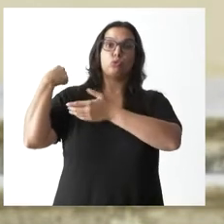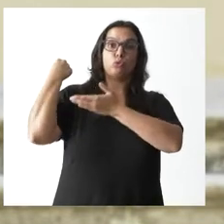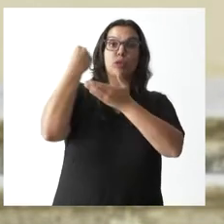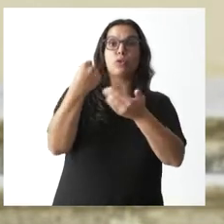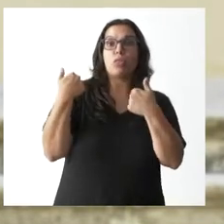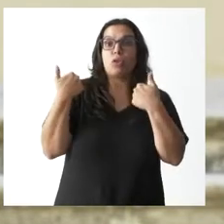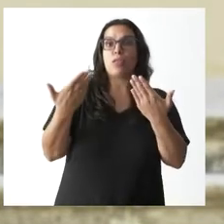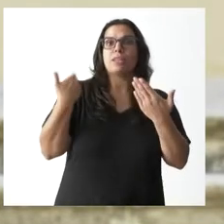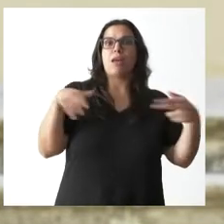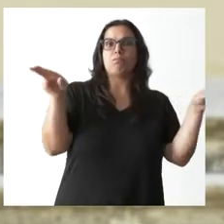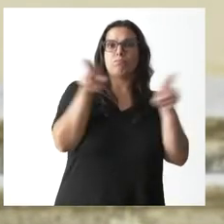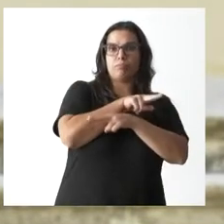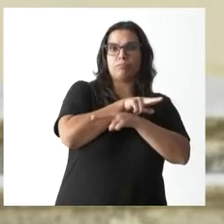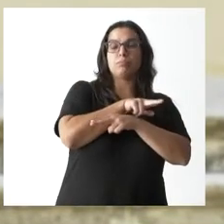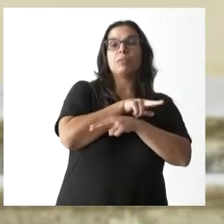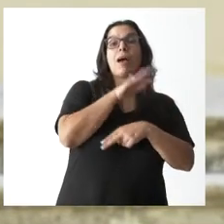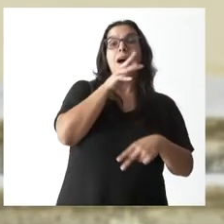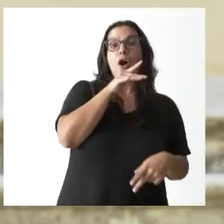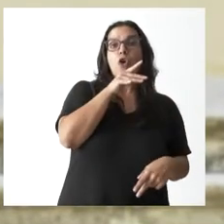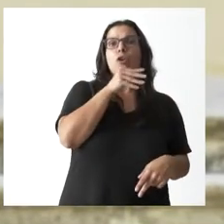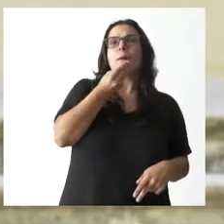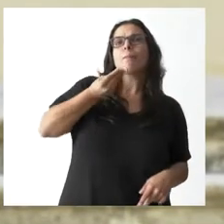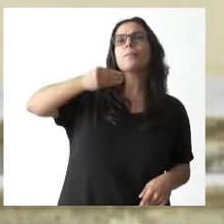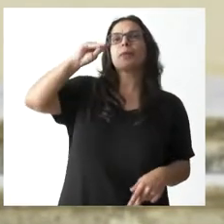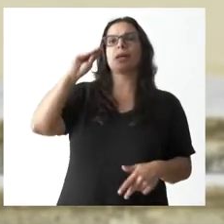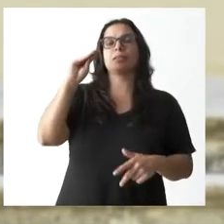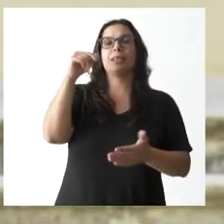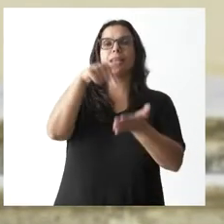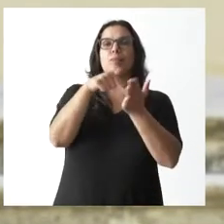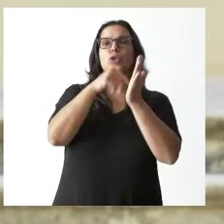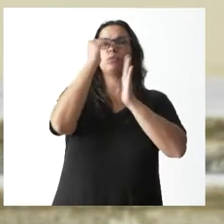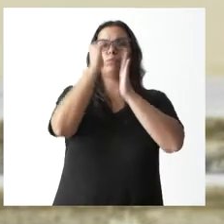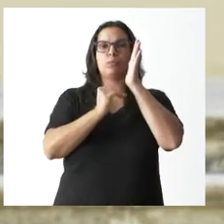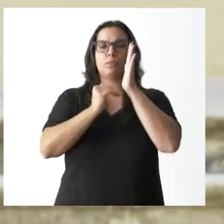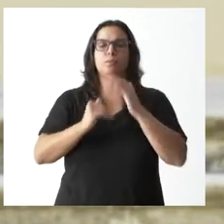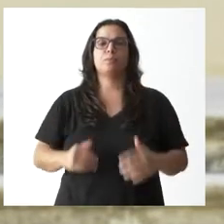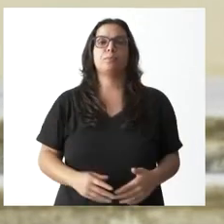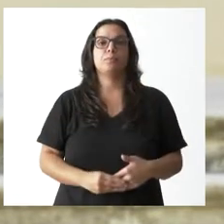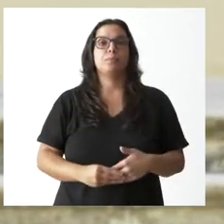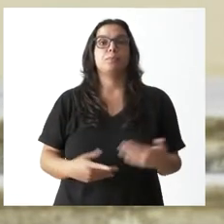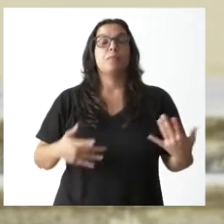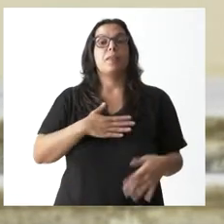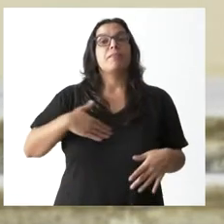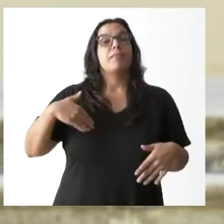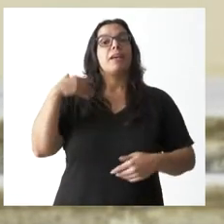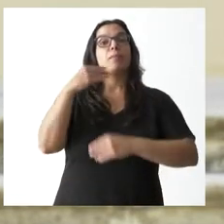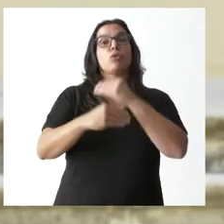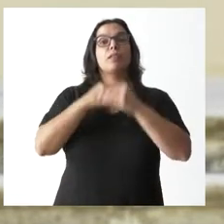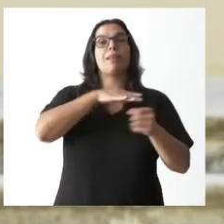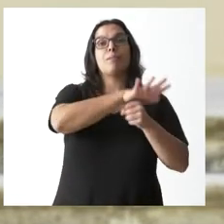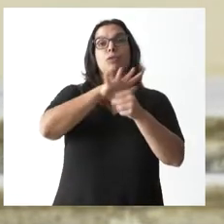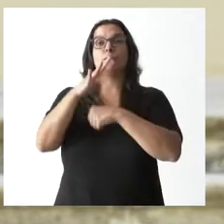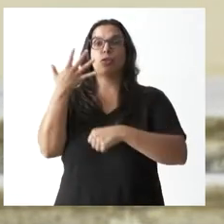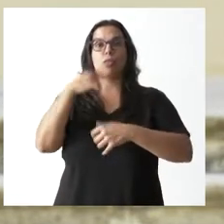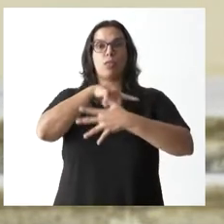donaciones y ahora damos otra vuelta de tuerca a la bajada de impuestos. Y queremos actuar en cinco ámbitos.